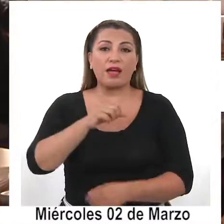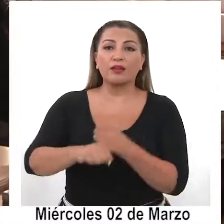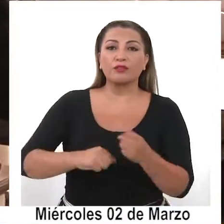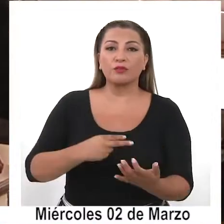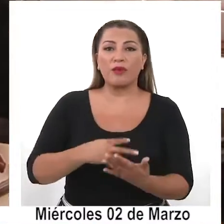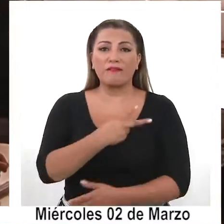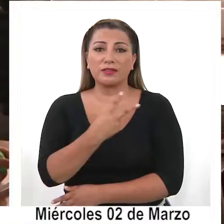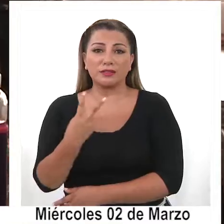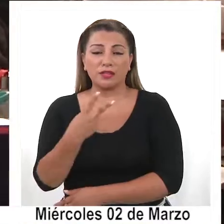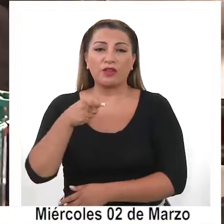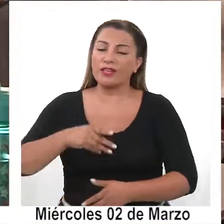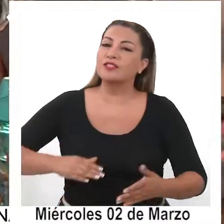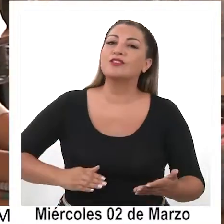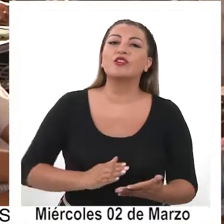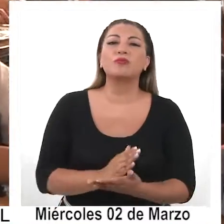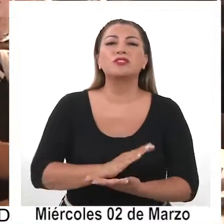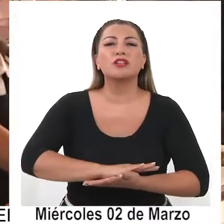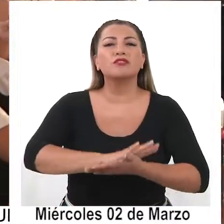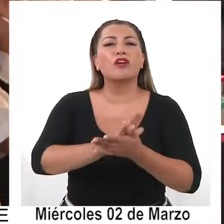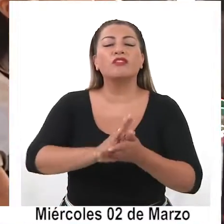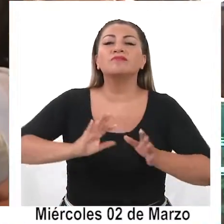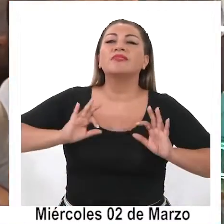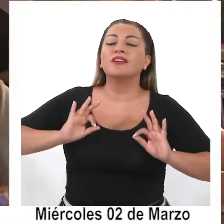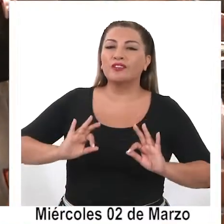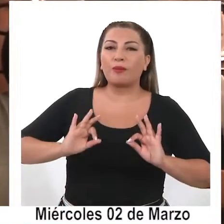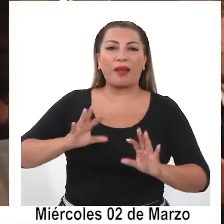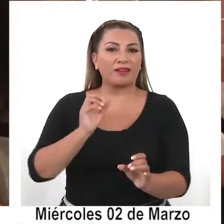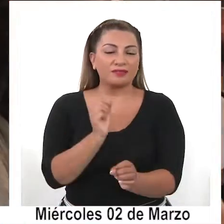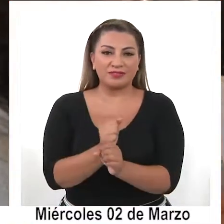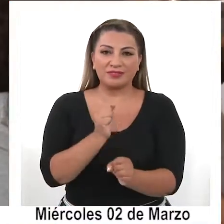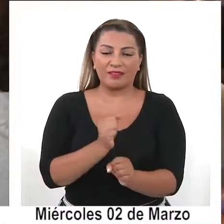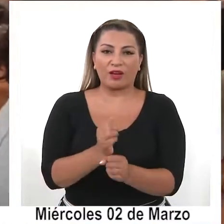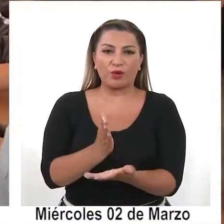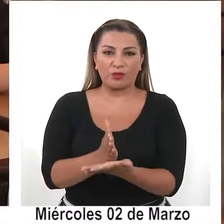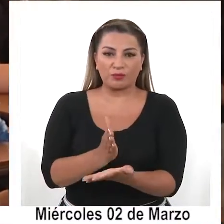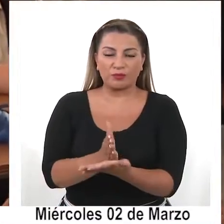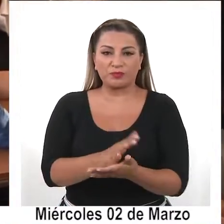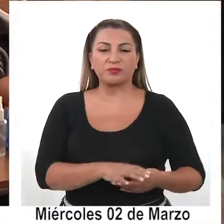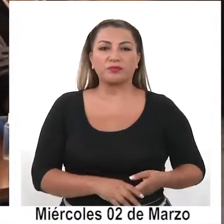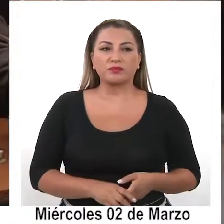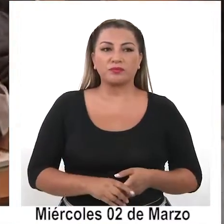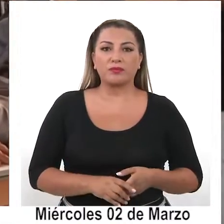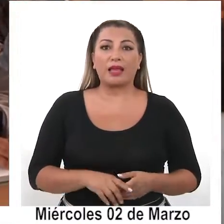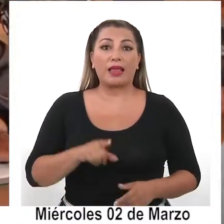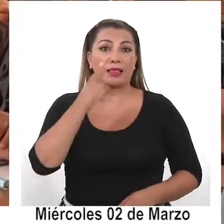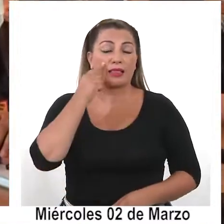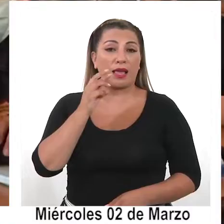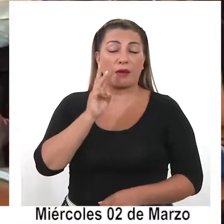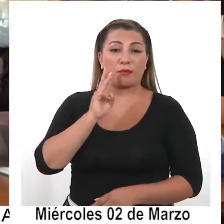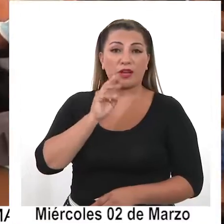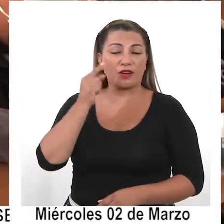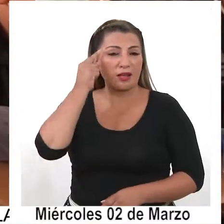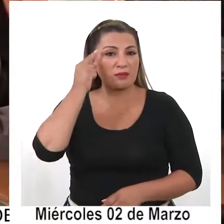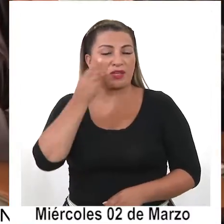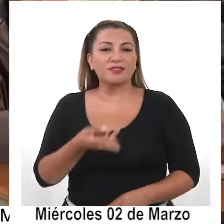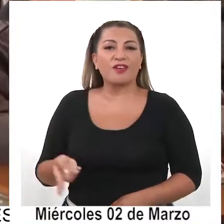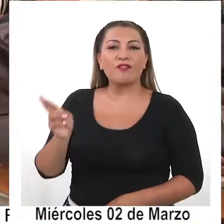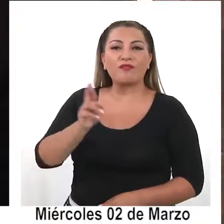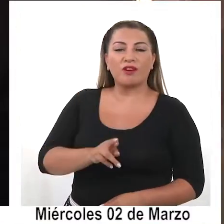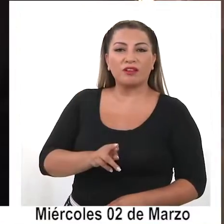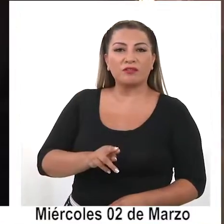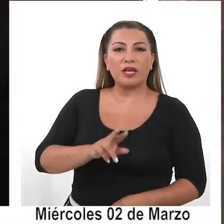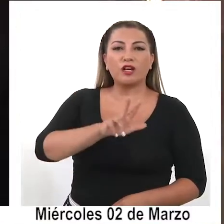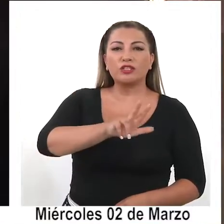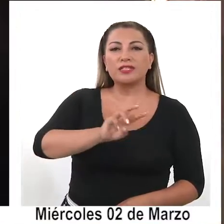2022 comience a normalizarse el trabajo escolar. Para este miércoles se esperaba el retorno de